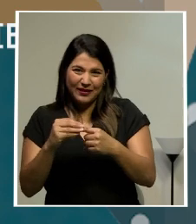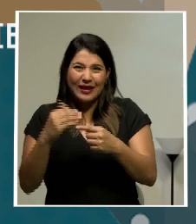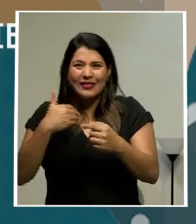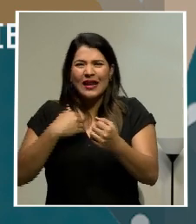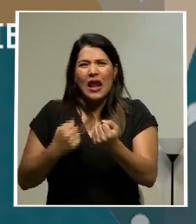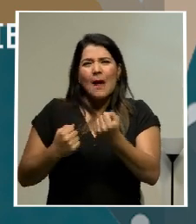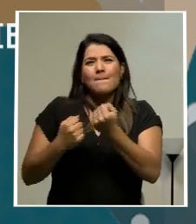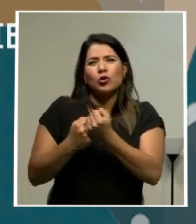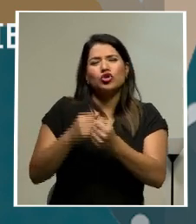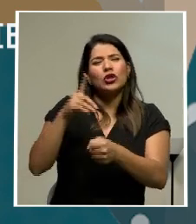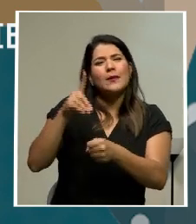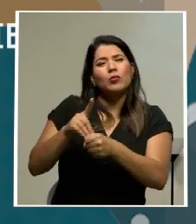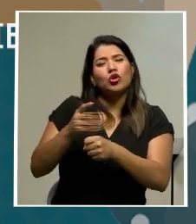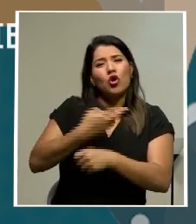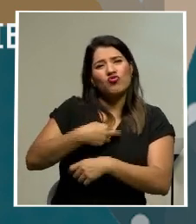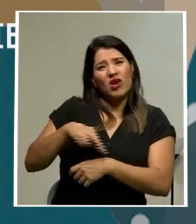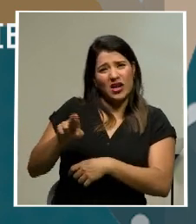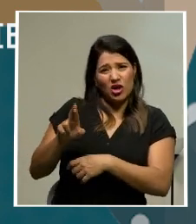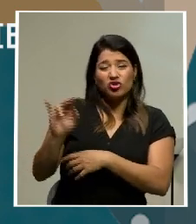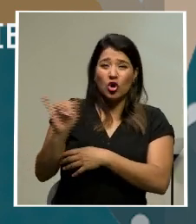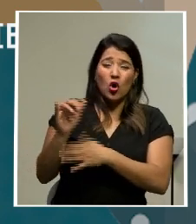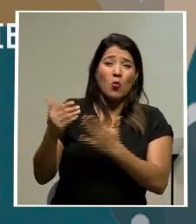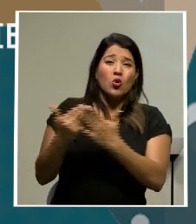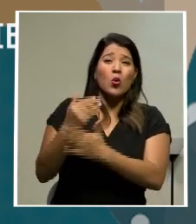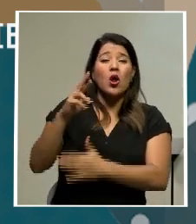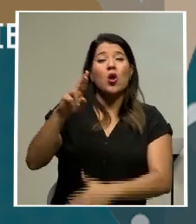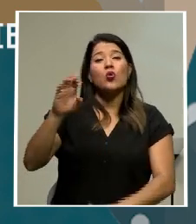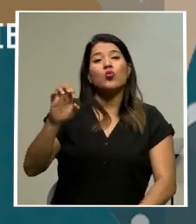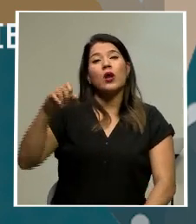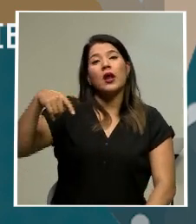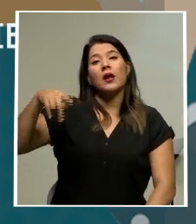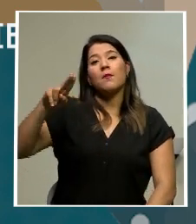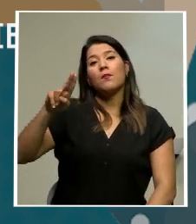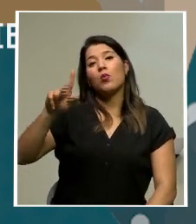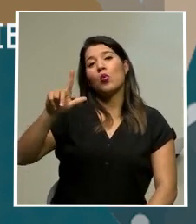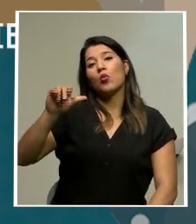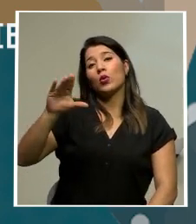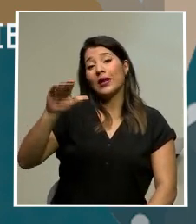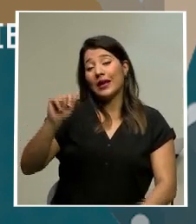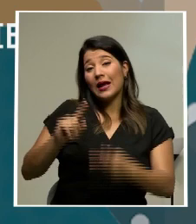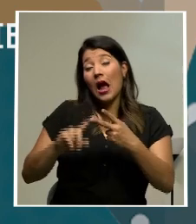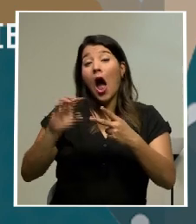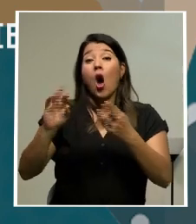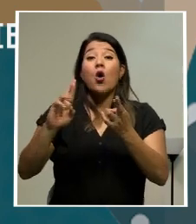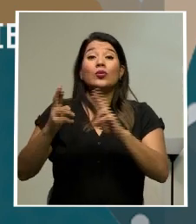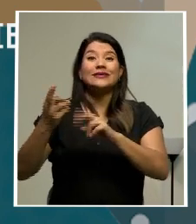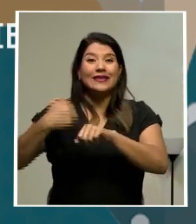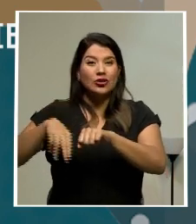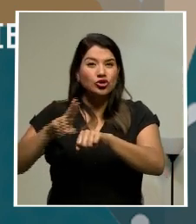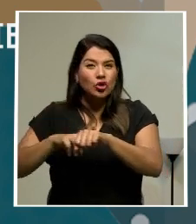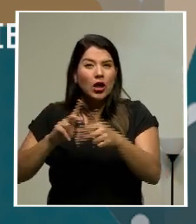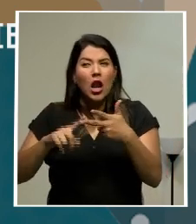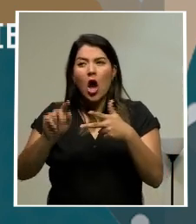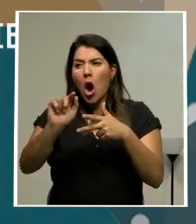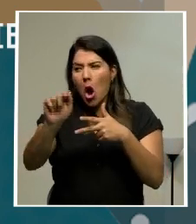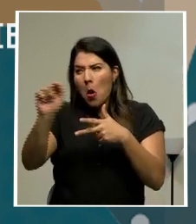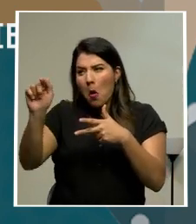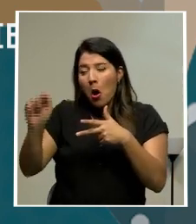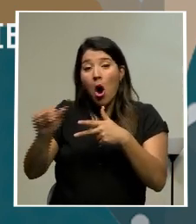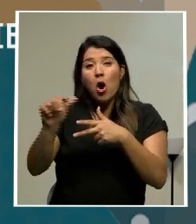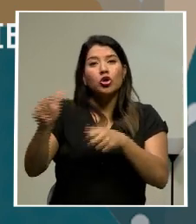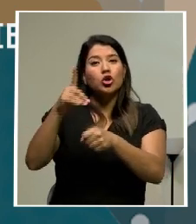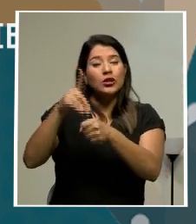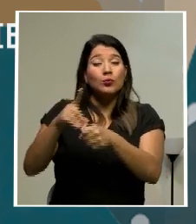denominado Nueva República que son diputados independientes o Restauración Nacional y algunos otros que también pues